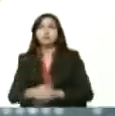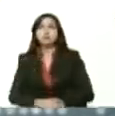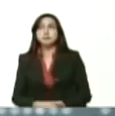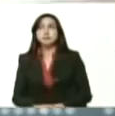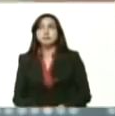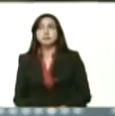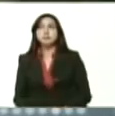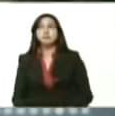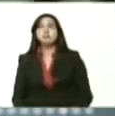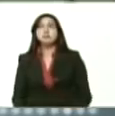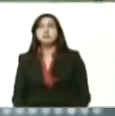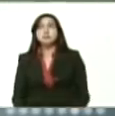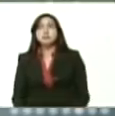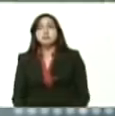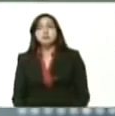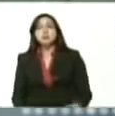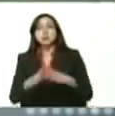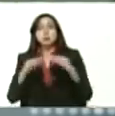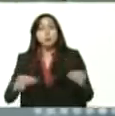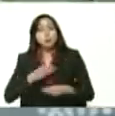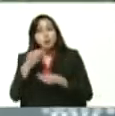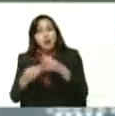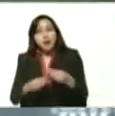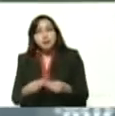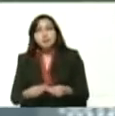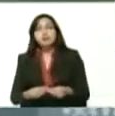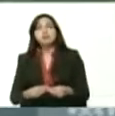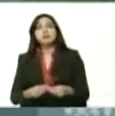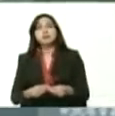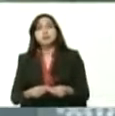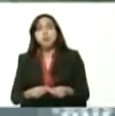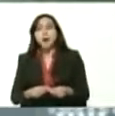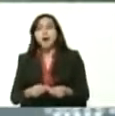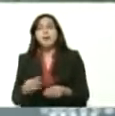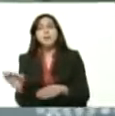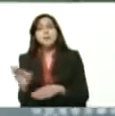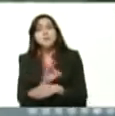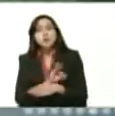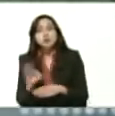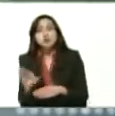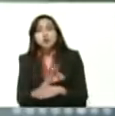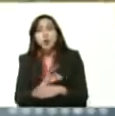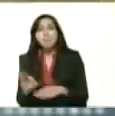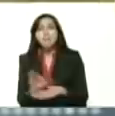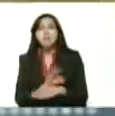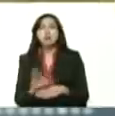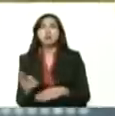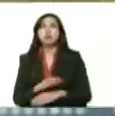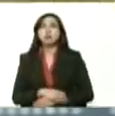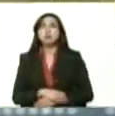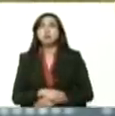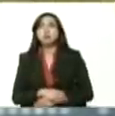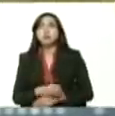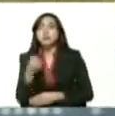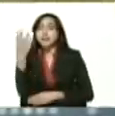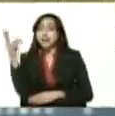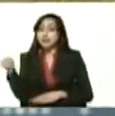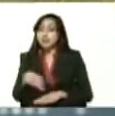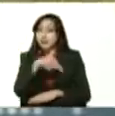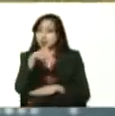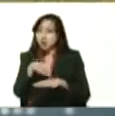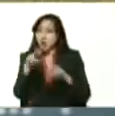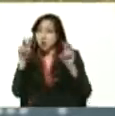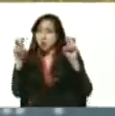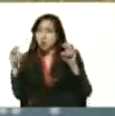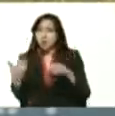todo lo que ha sido la instalación funcionamiento de la asamblea nacional la nueva